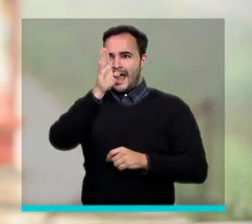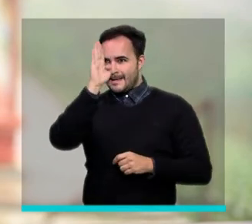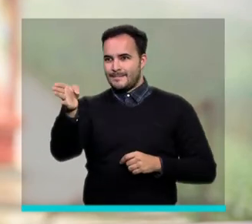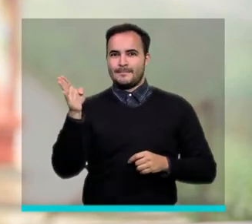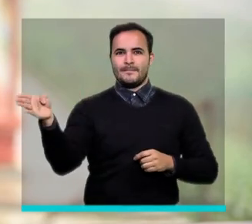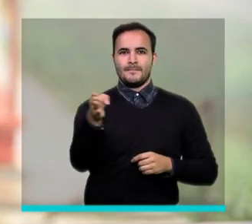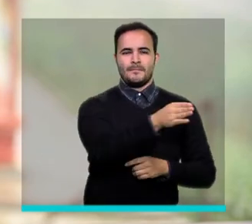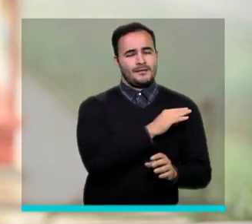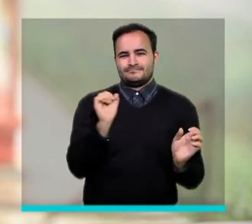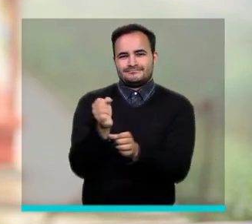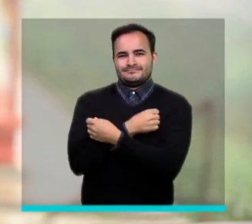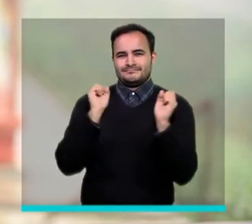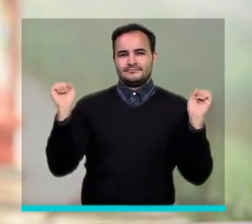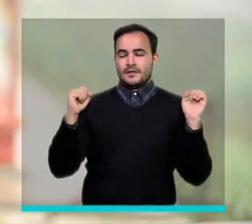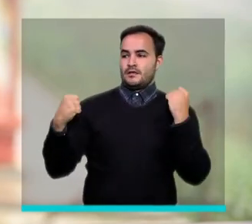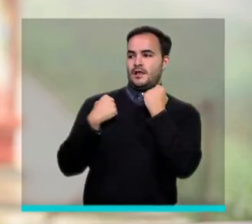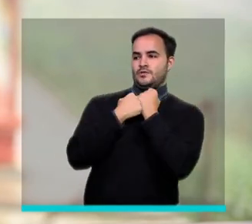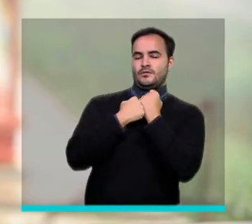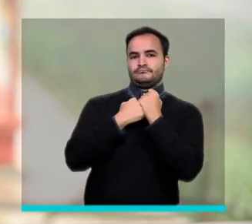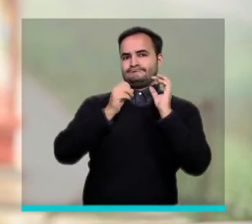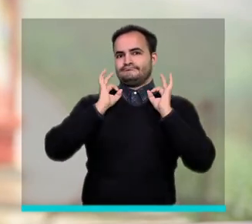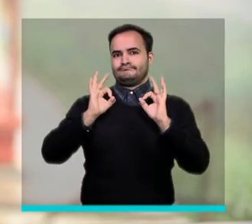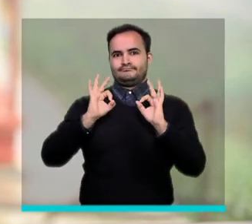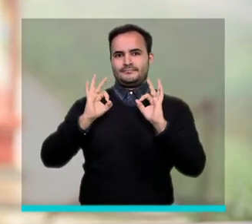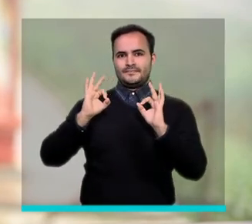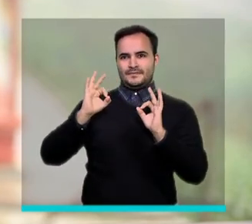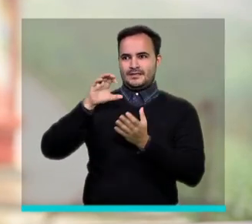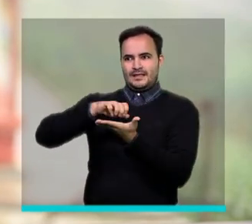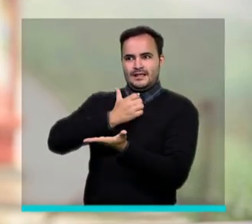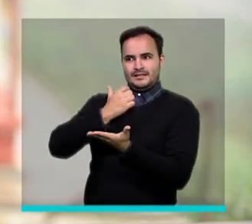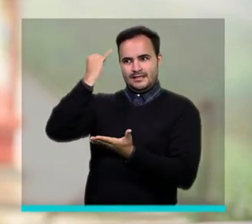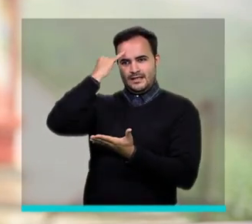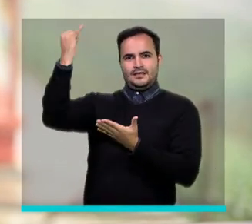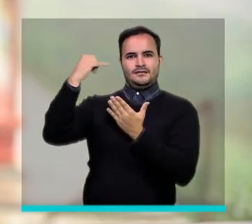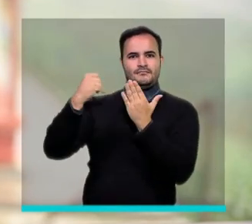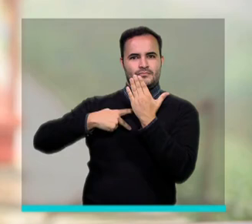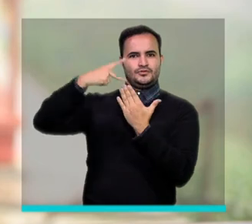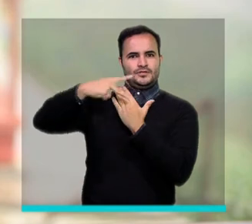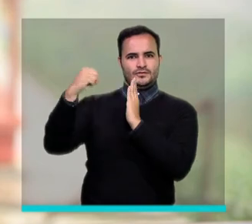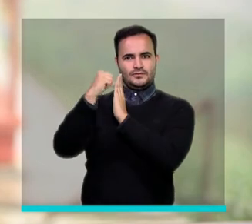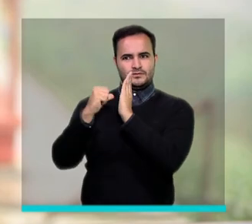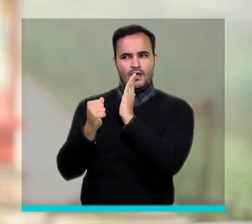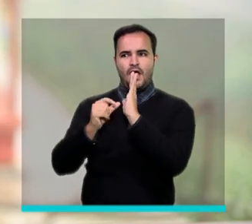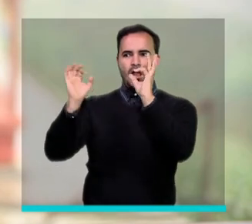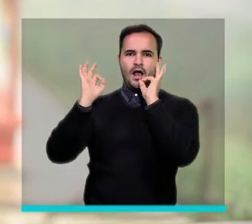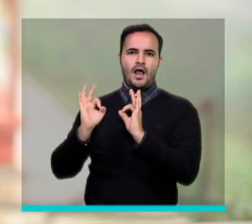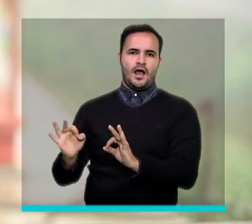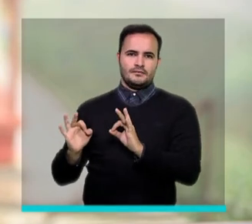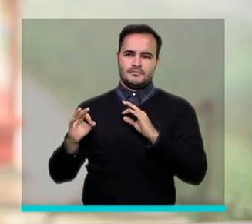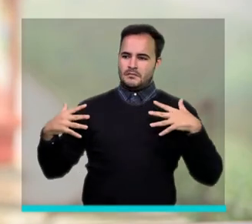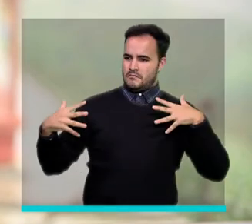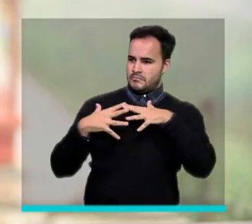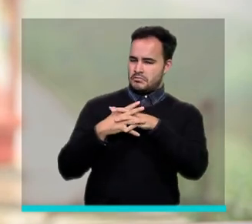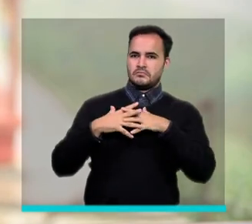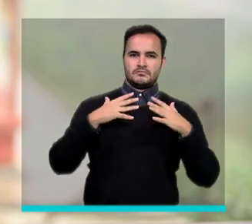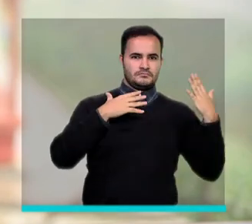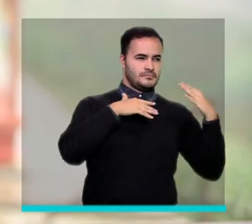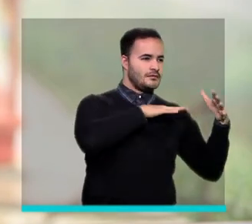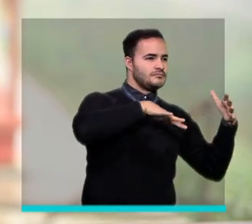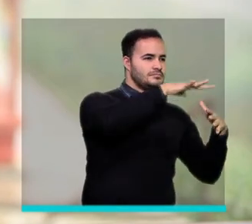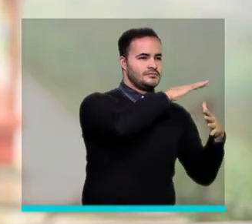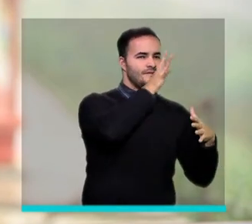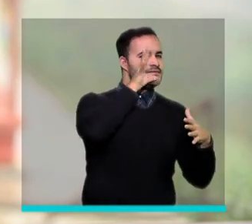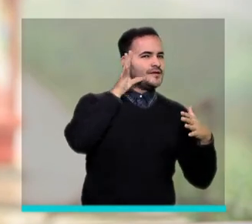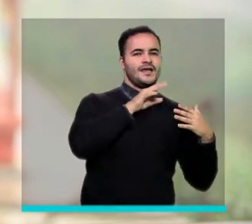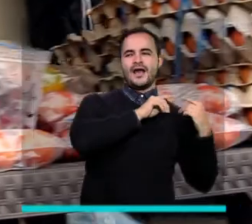directamente a las familias, pero con estos programas que la Alcaldía tiene, llevamos desde el campo